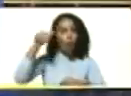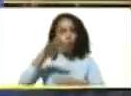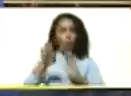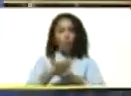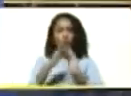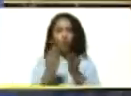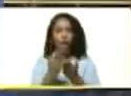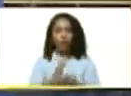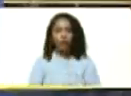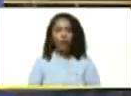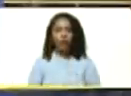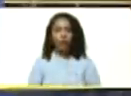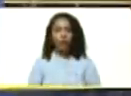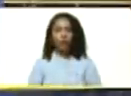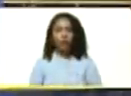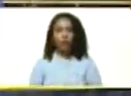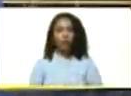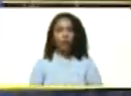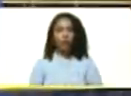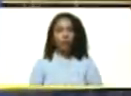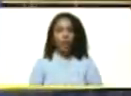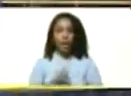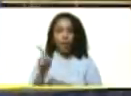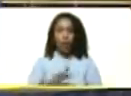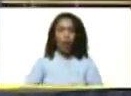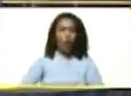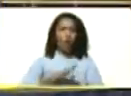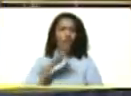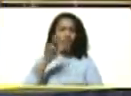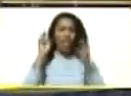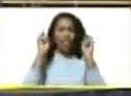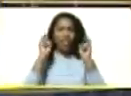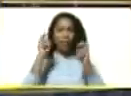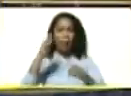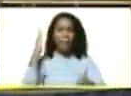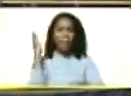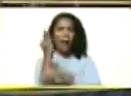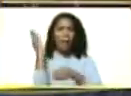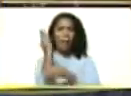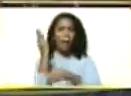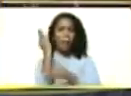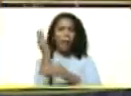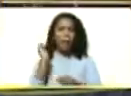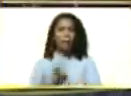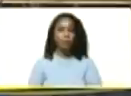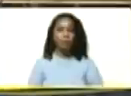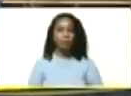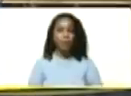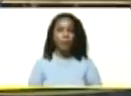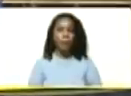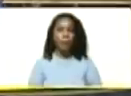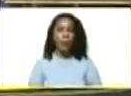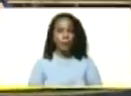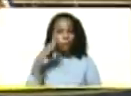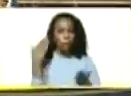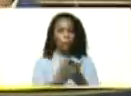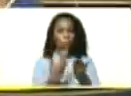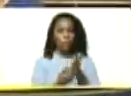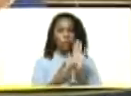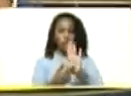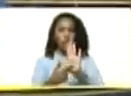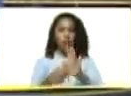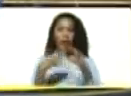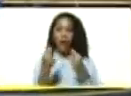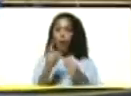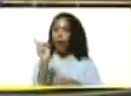mundo. Son aberrantes el concepto de sanciones. Te demuestra que la economía no